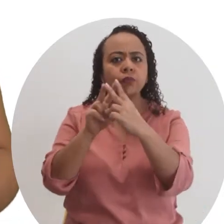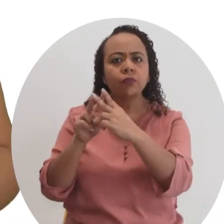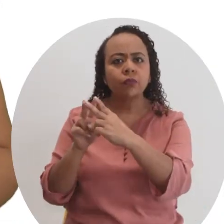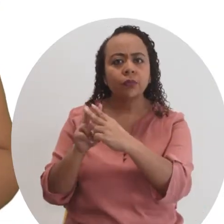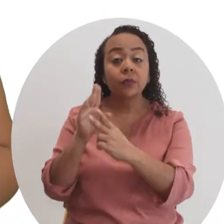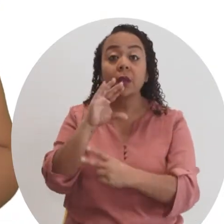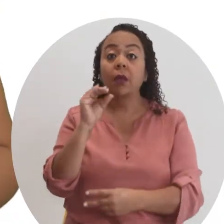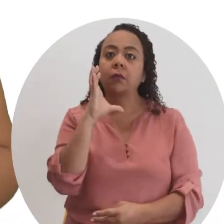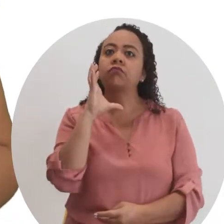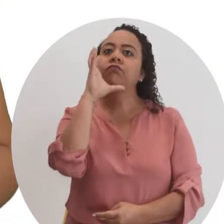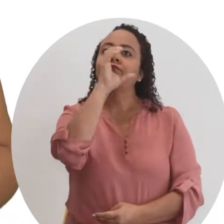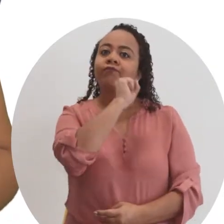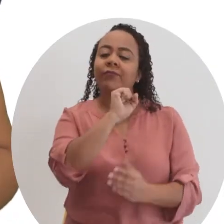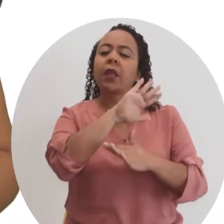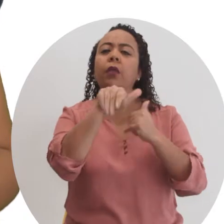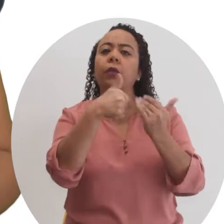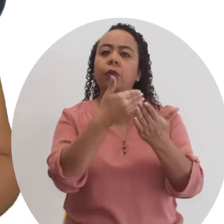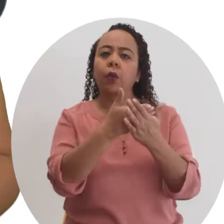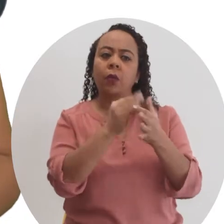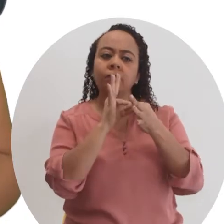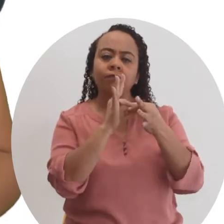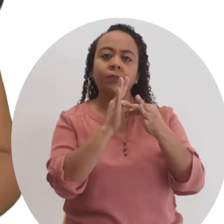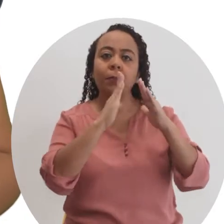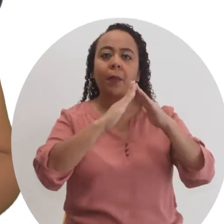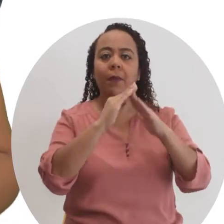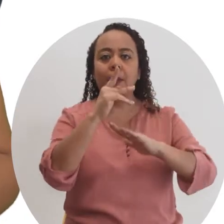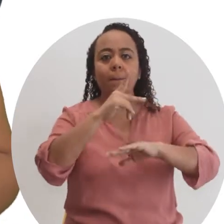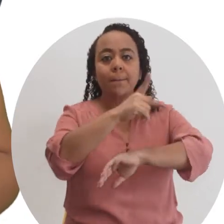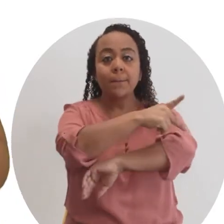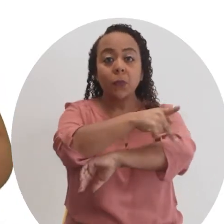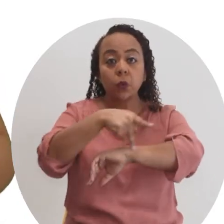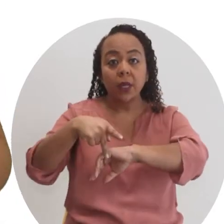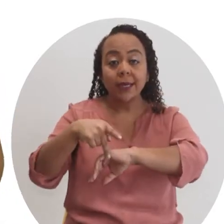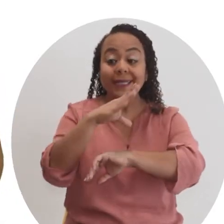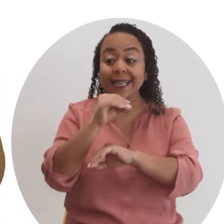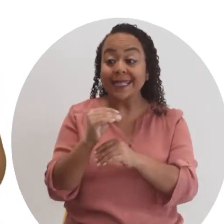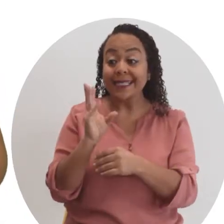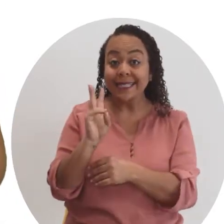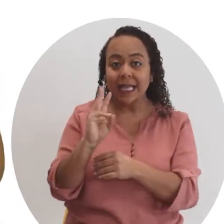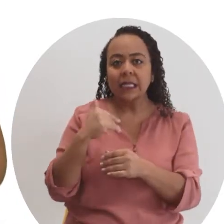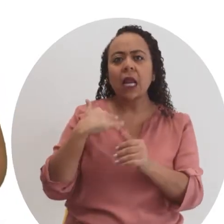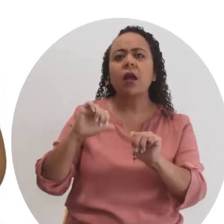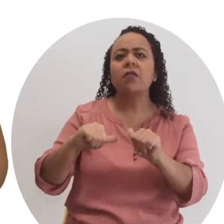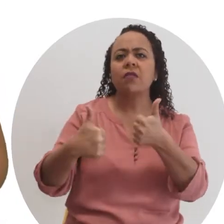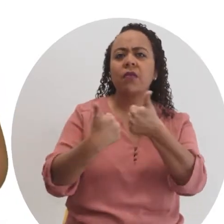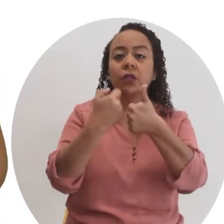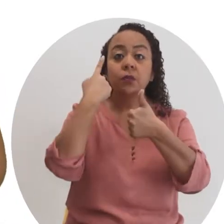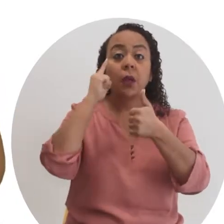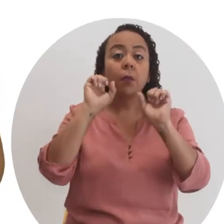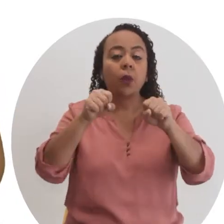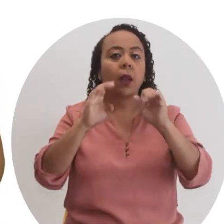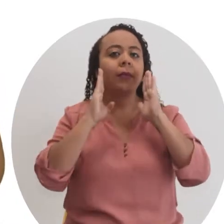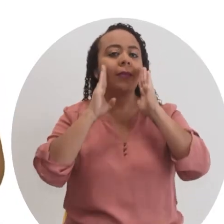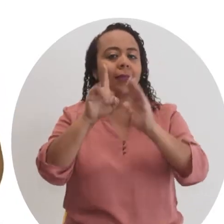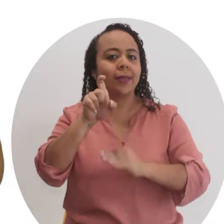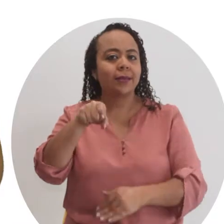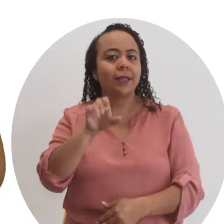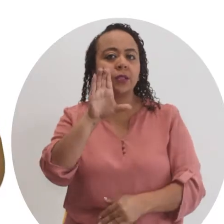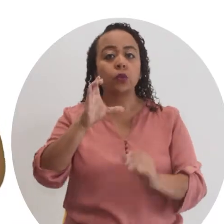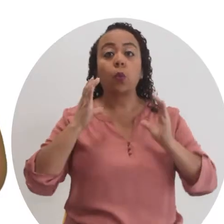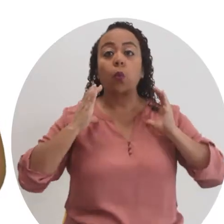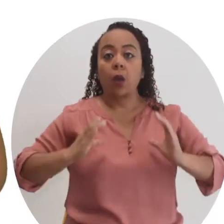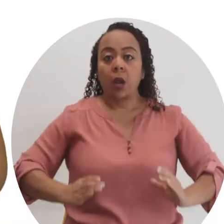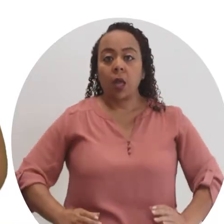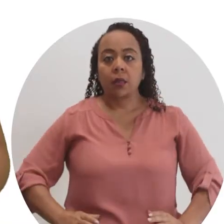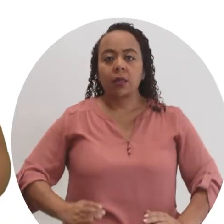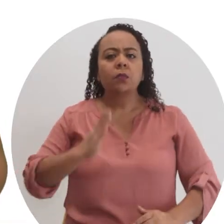conocieron y se dieron cuenta de que todas son de la provincia de Punta Arenas. Y que las seis tenían retos para cubrir las necesidades